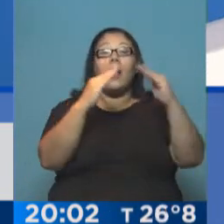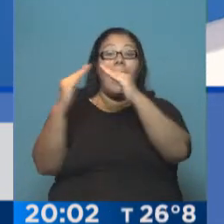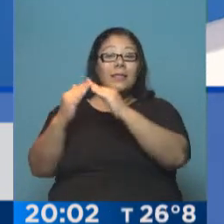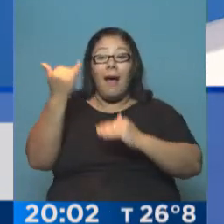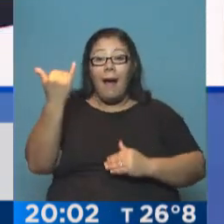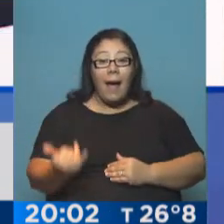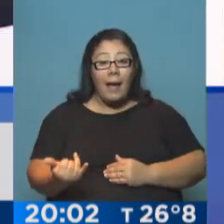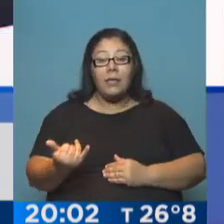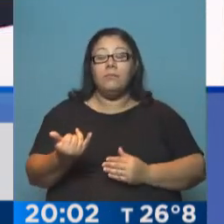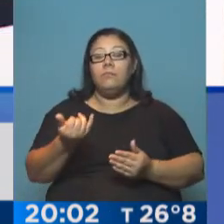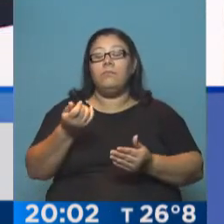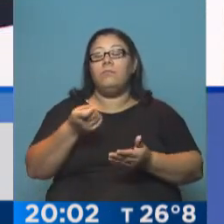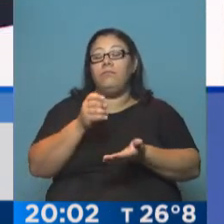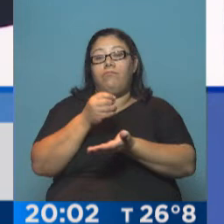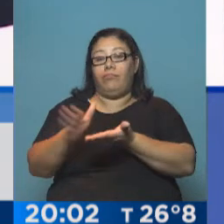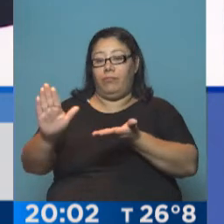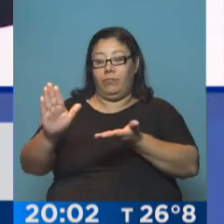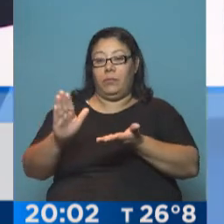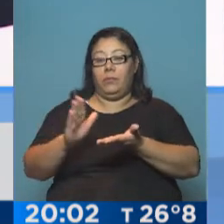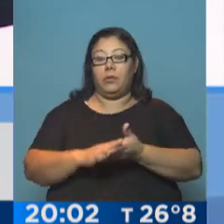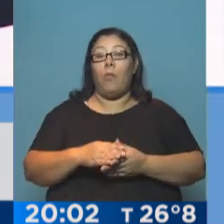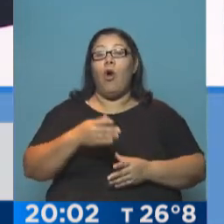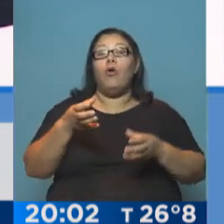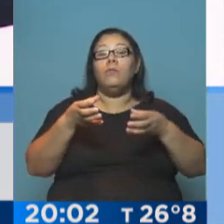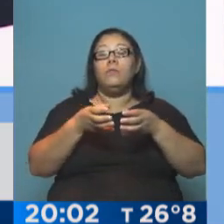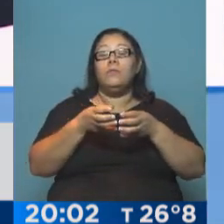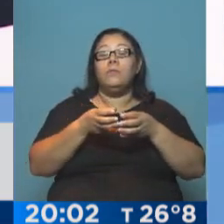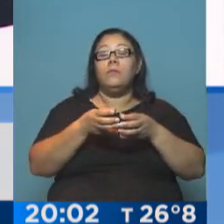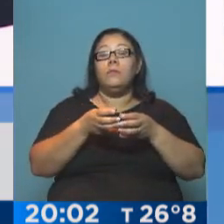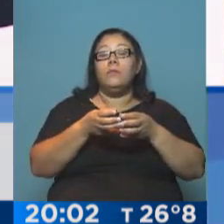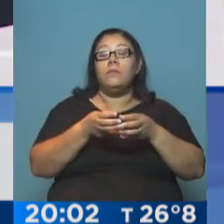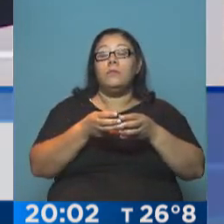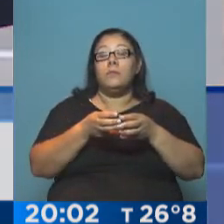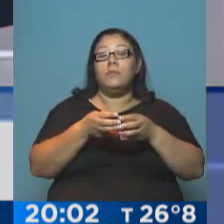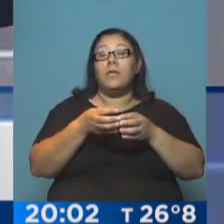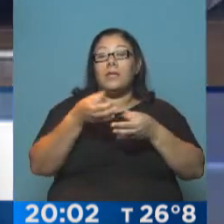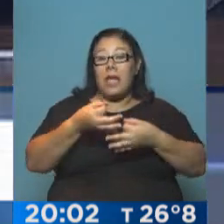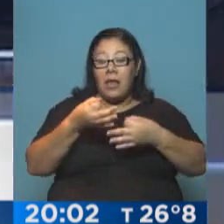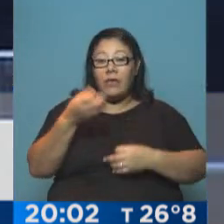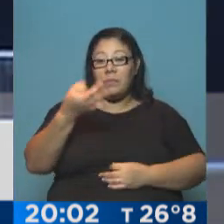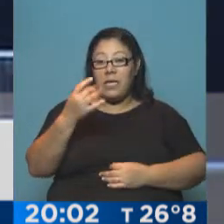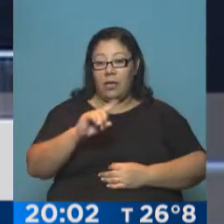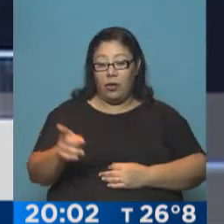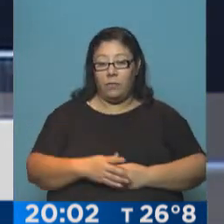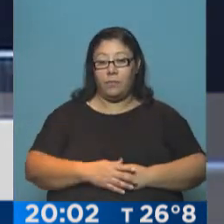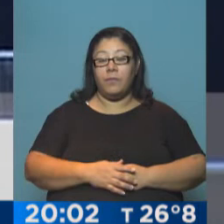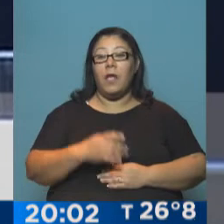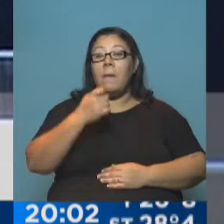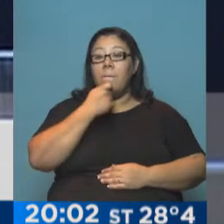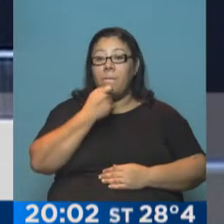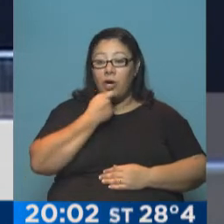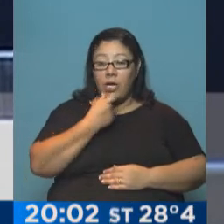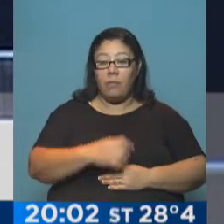padrón de automotores y también embarcaciones de lujo. No voy a decir algo que no sea la verdad, no van a ver